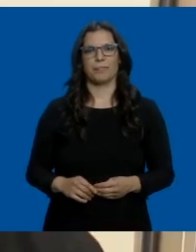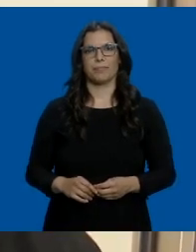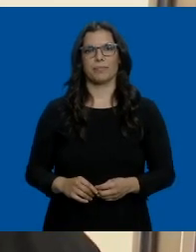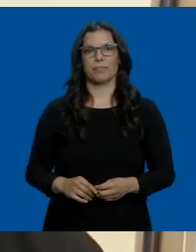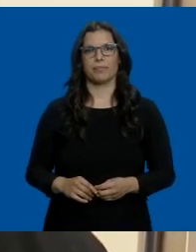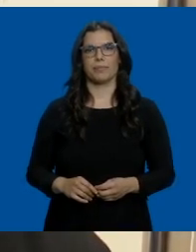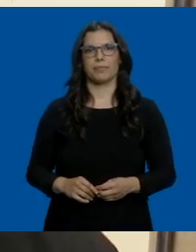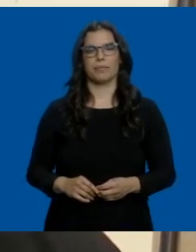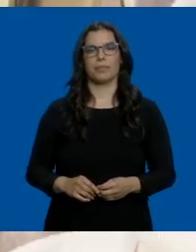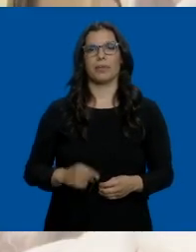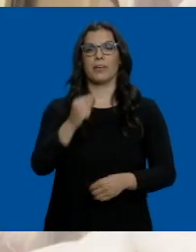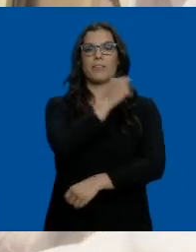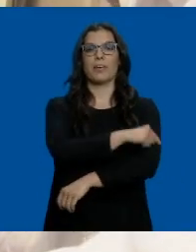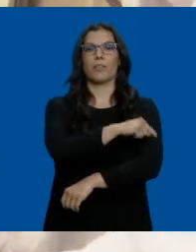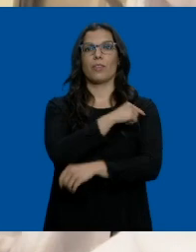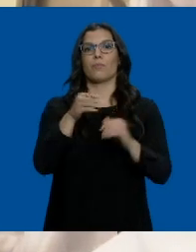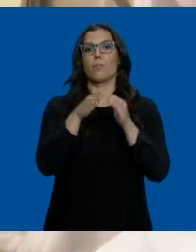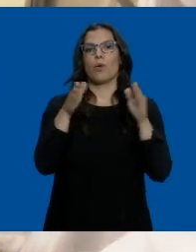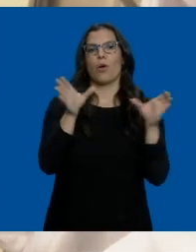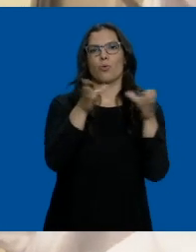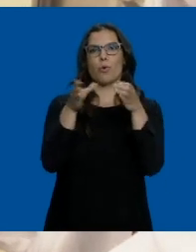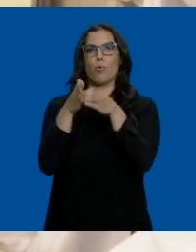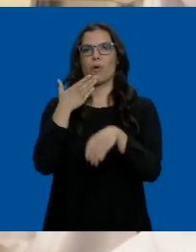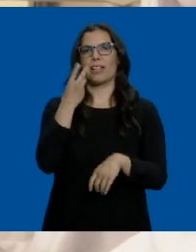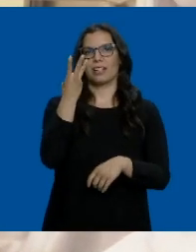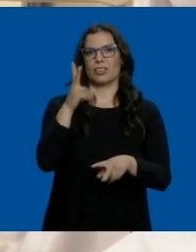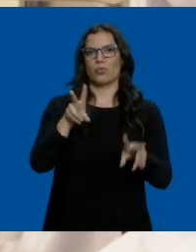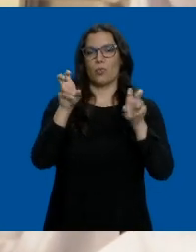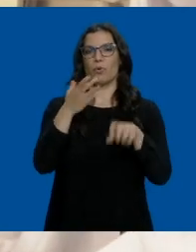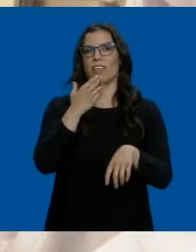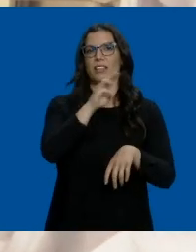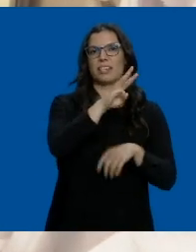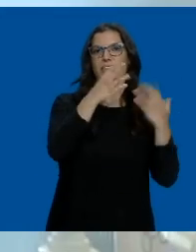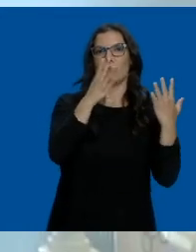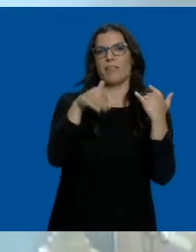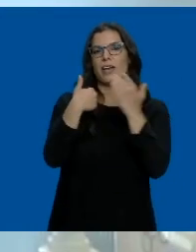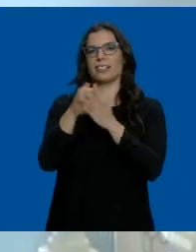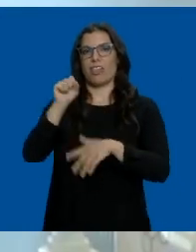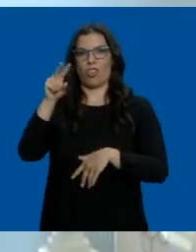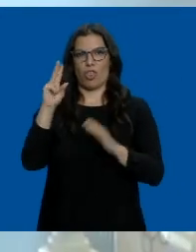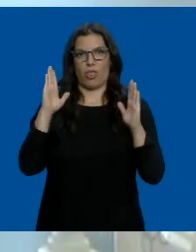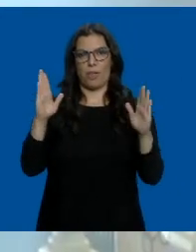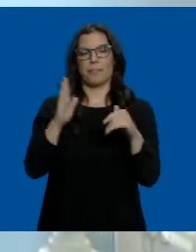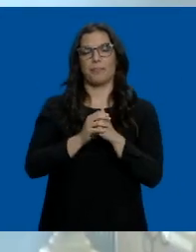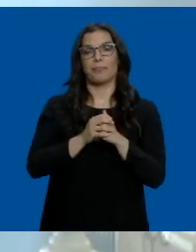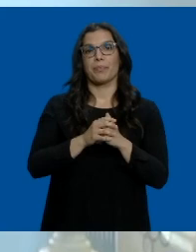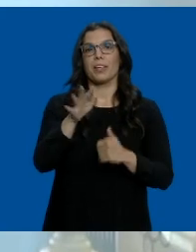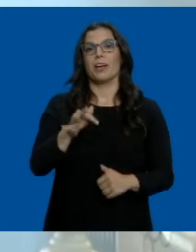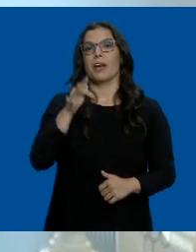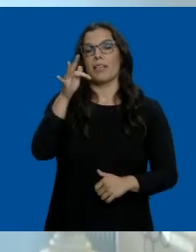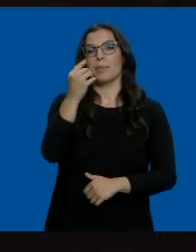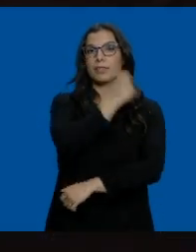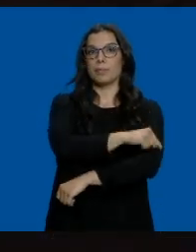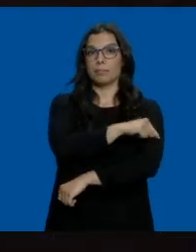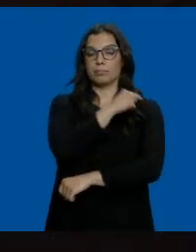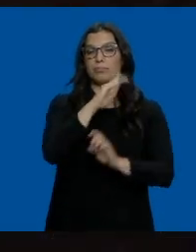Se abre la vacunación a tres nuevos grupos de edad, desde los 39 años a los 12. Además, la administración de